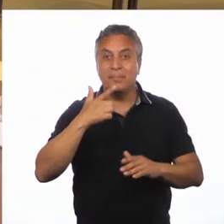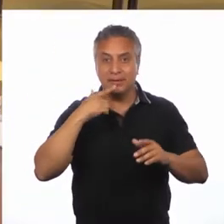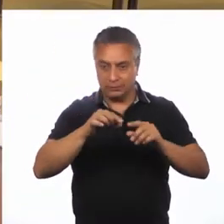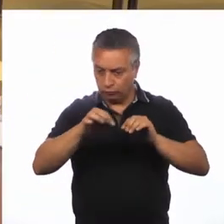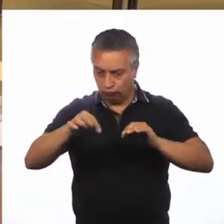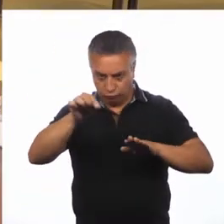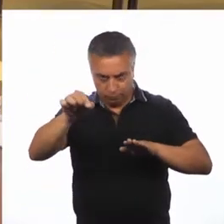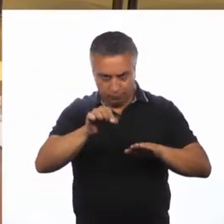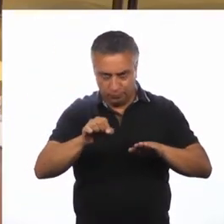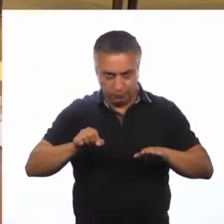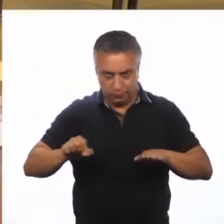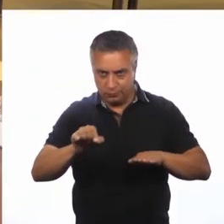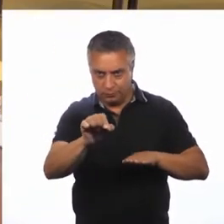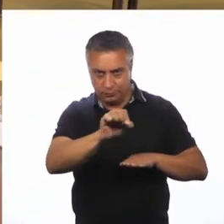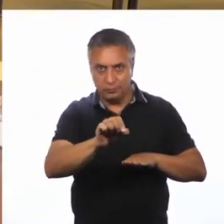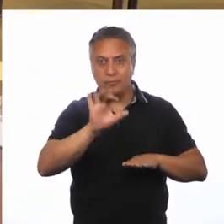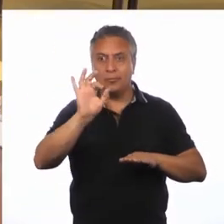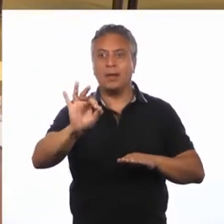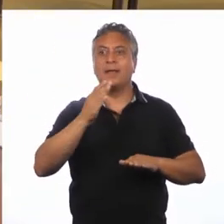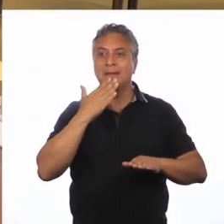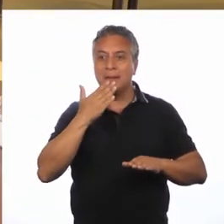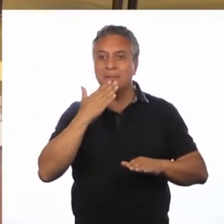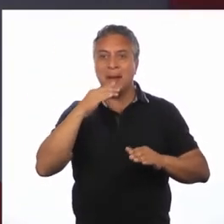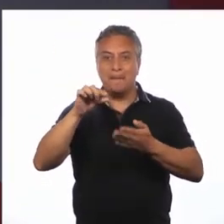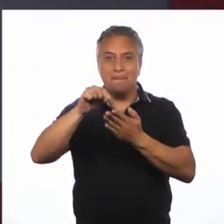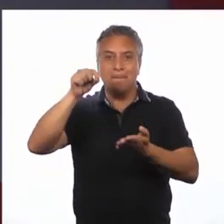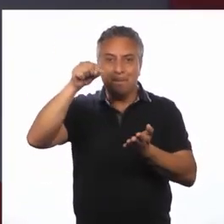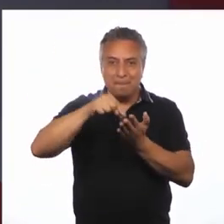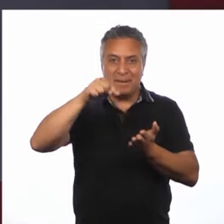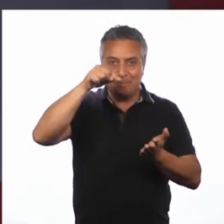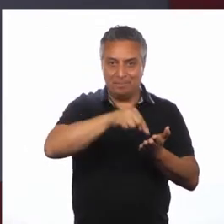marcar nuestras medidas Y pins